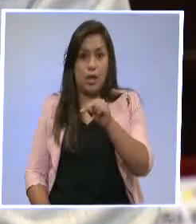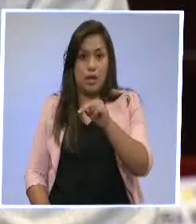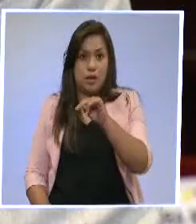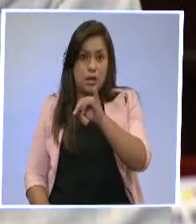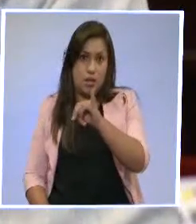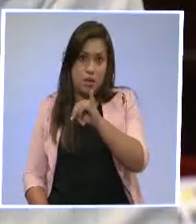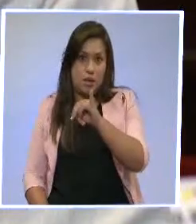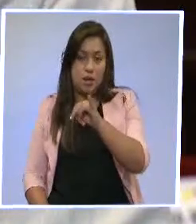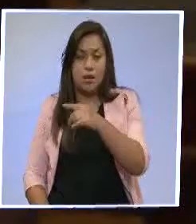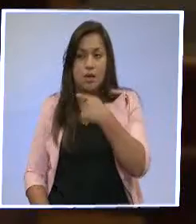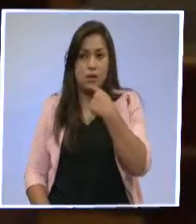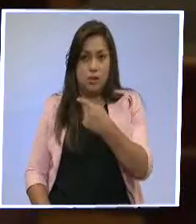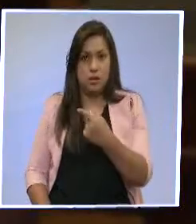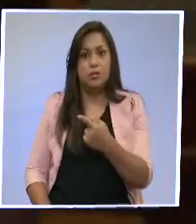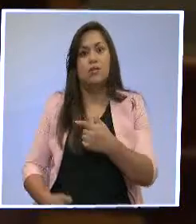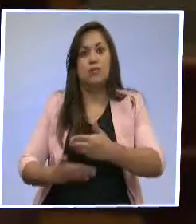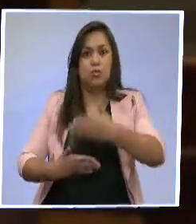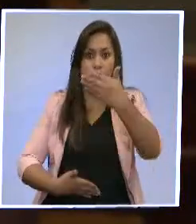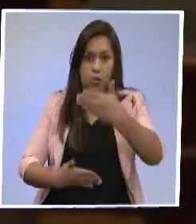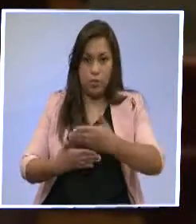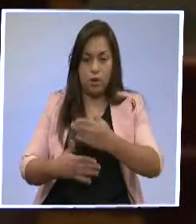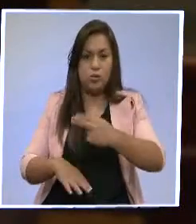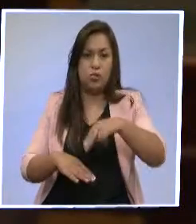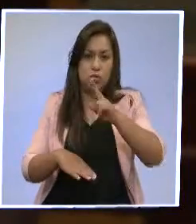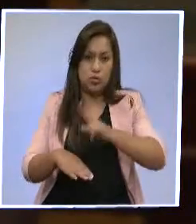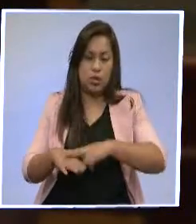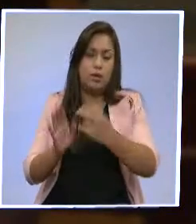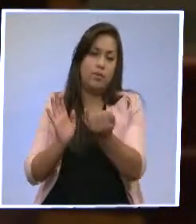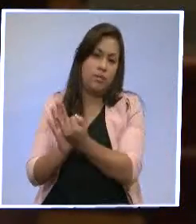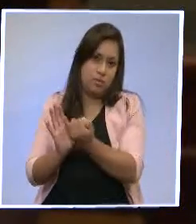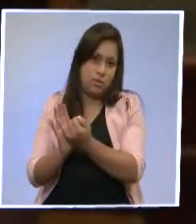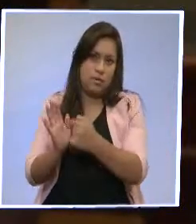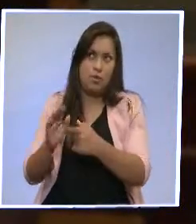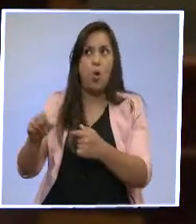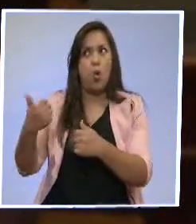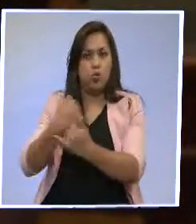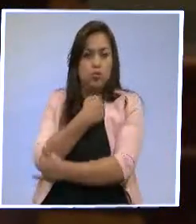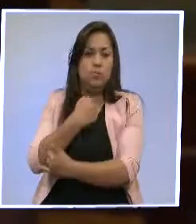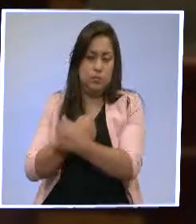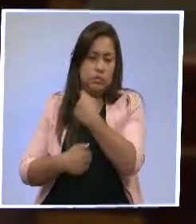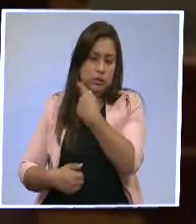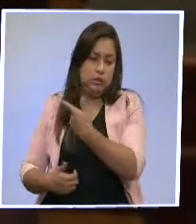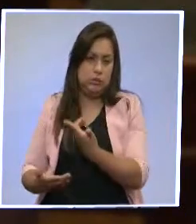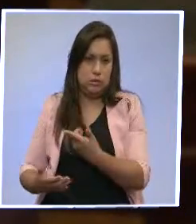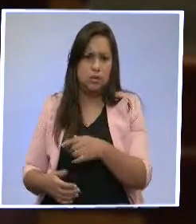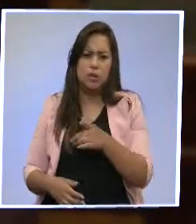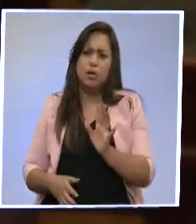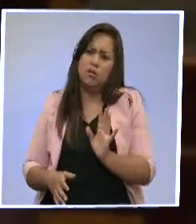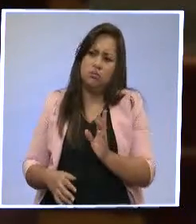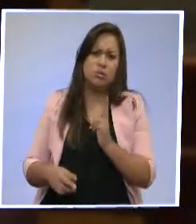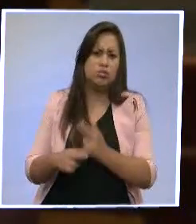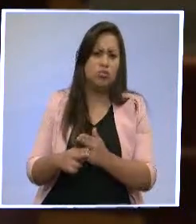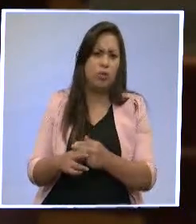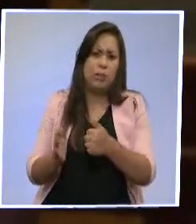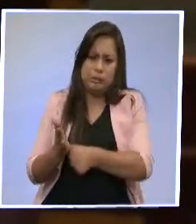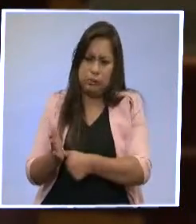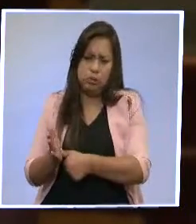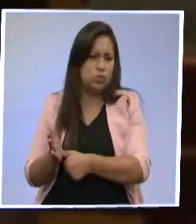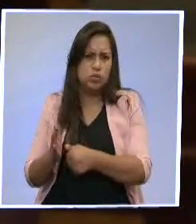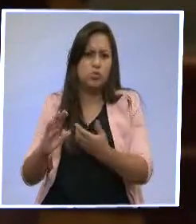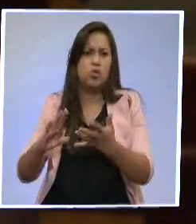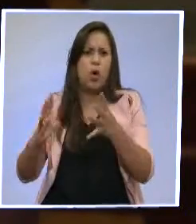nacional de identidad. Exactamente. Entonces, tenemos que llamar por lo que se llama, pues es un documento nacional de identidad.